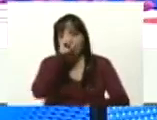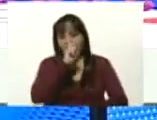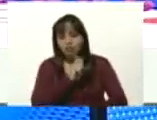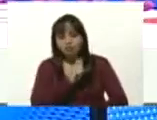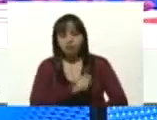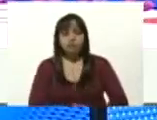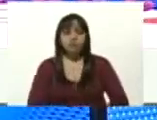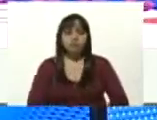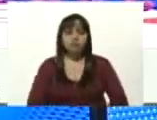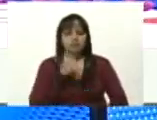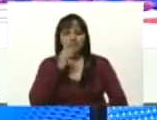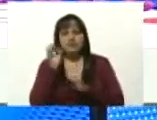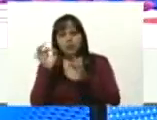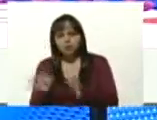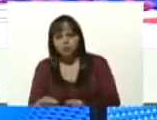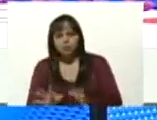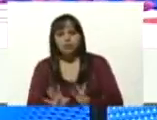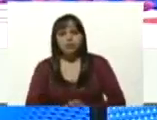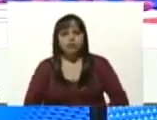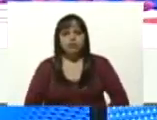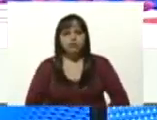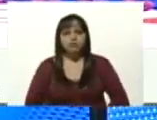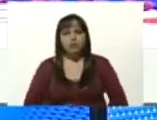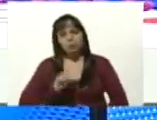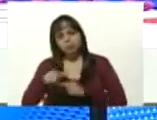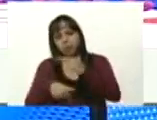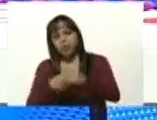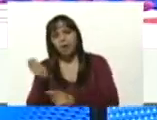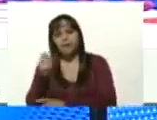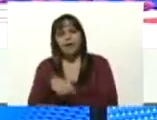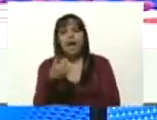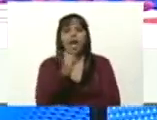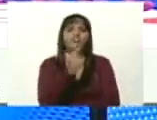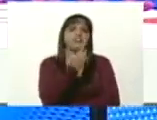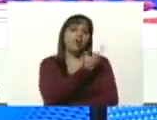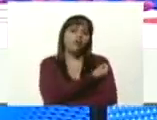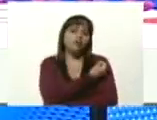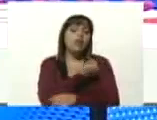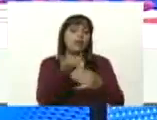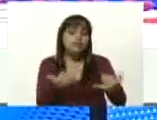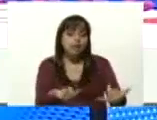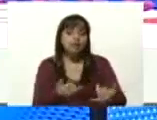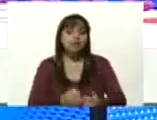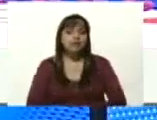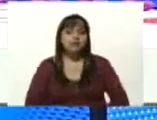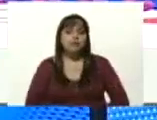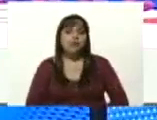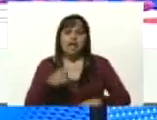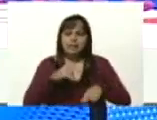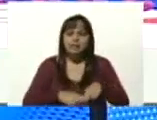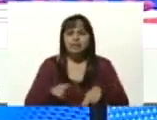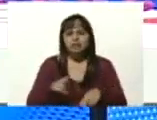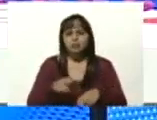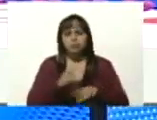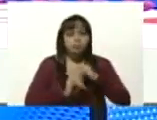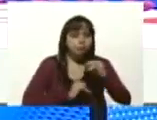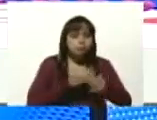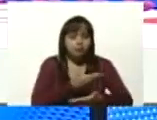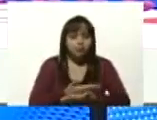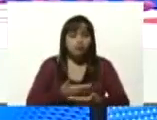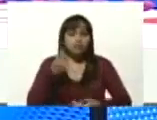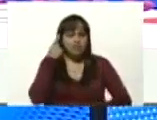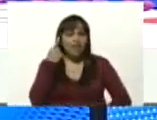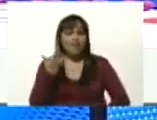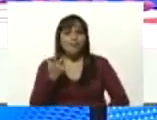y seguramente en el transcurso de los meses saldrán las vacunas ya para los niños porque ustedes saben que lo primero que se hace es